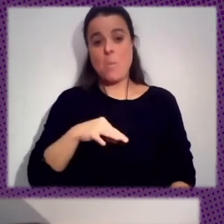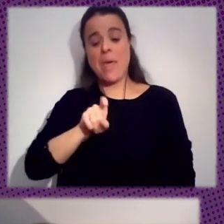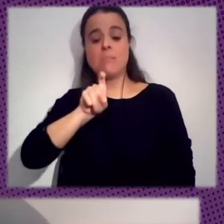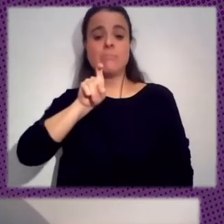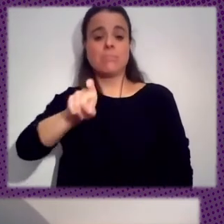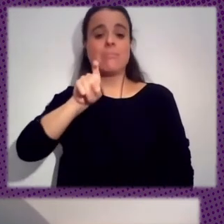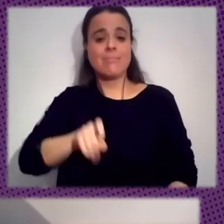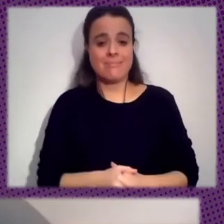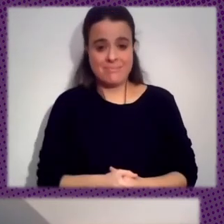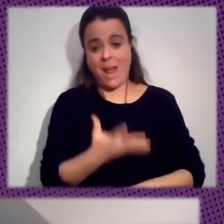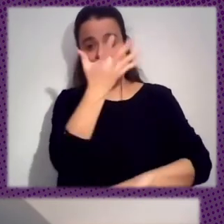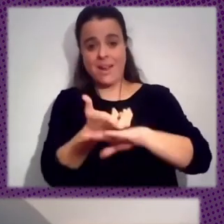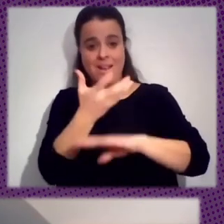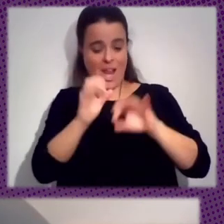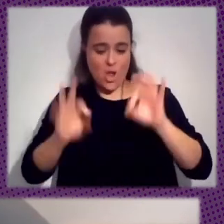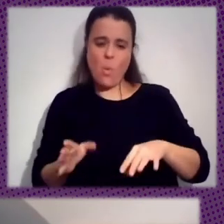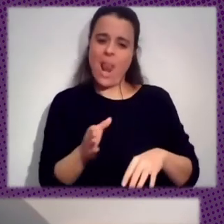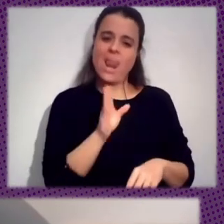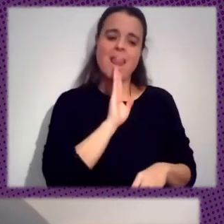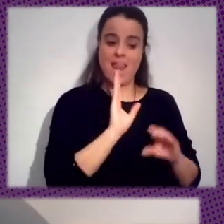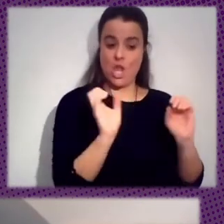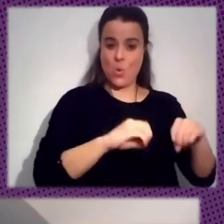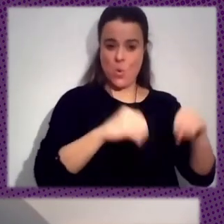Punto Aquí Es Que Lo